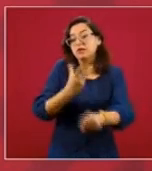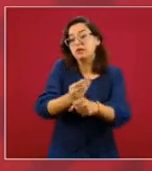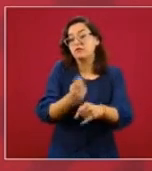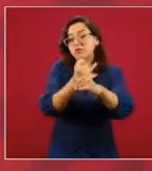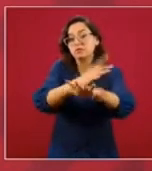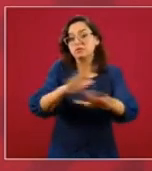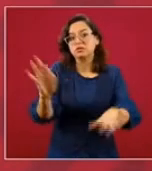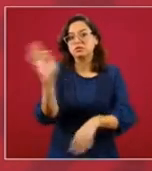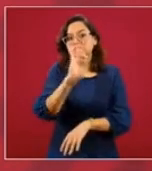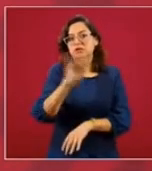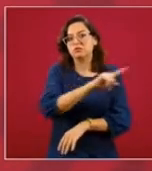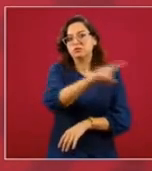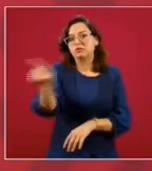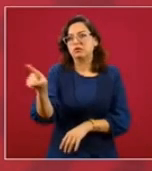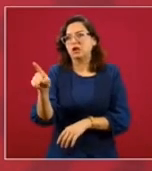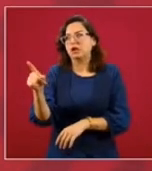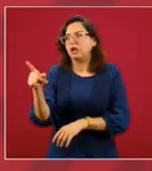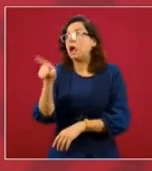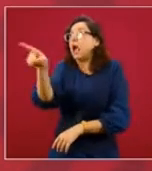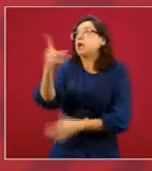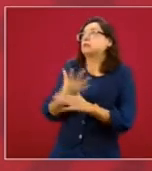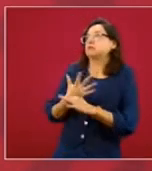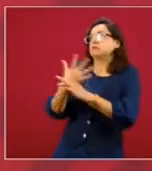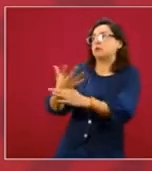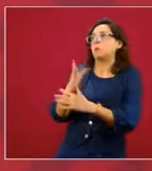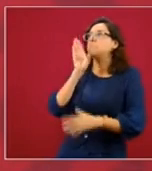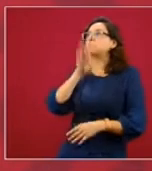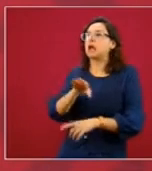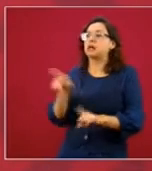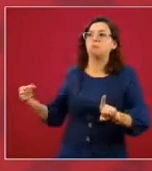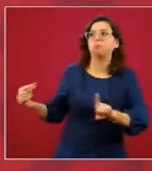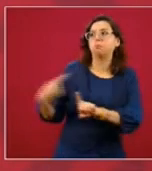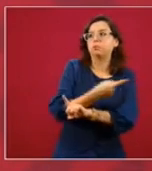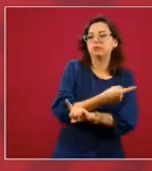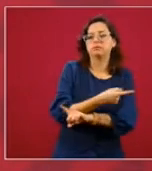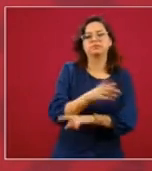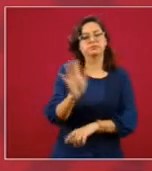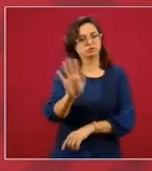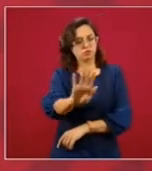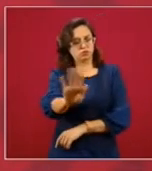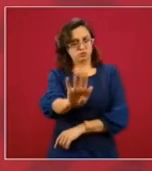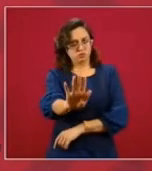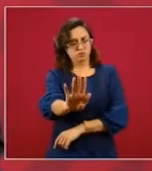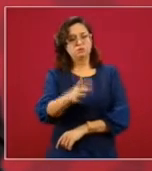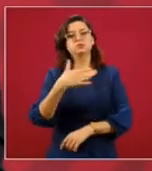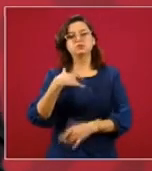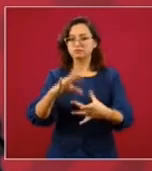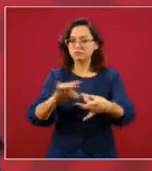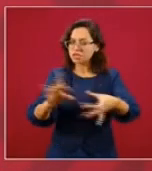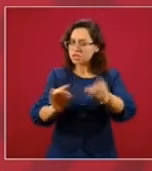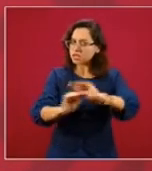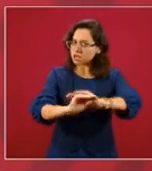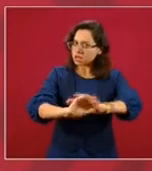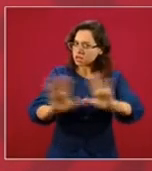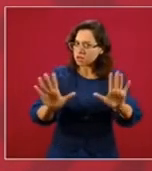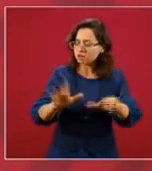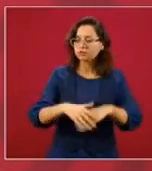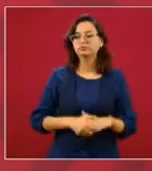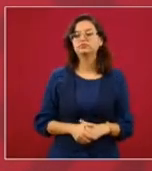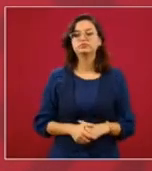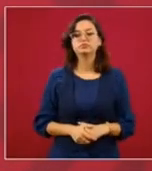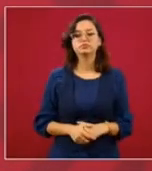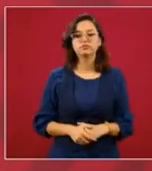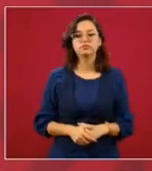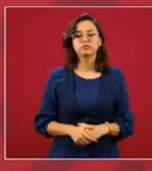porque muchas veces me sacan de contexto lo que digo. El 90